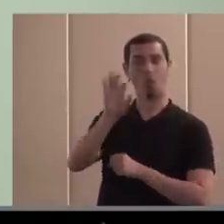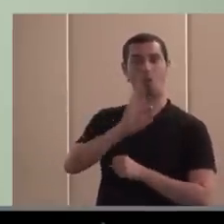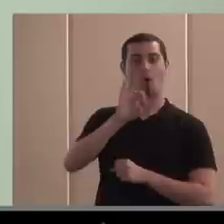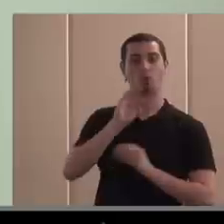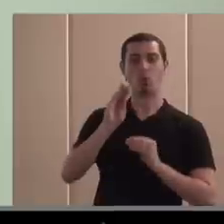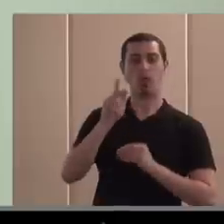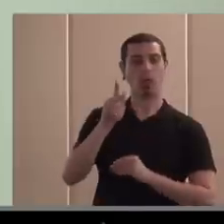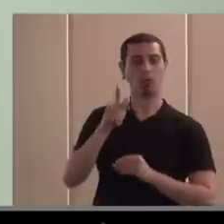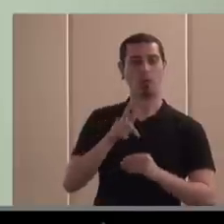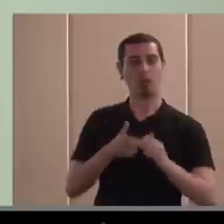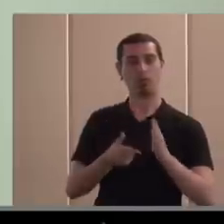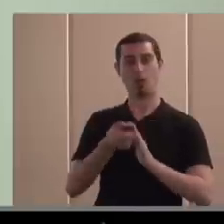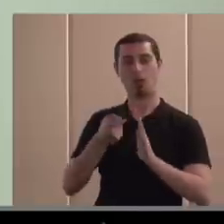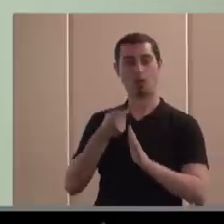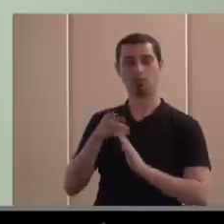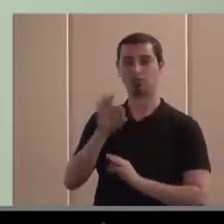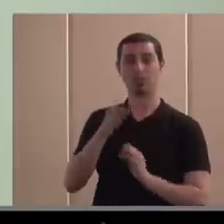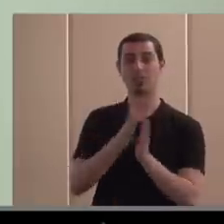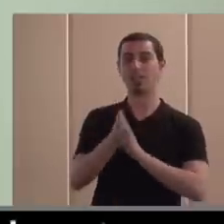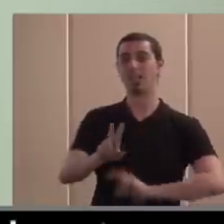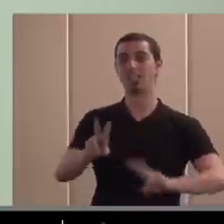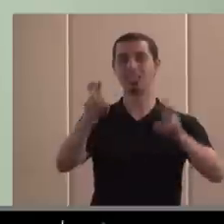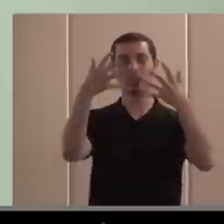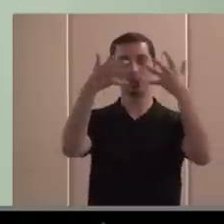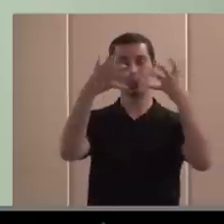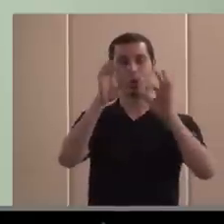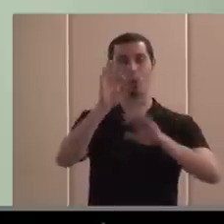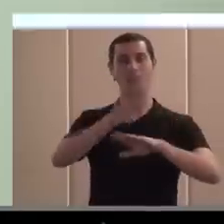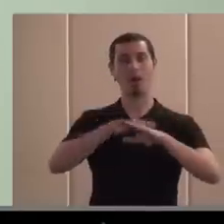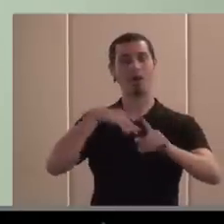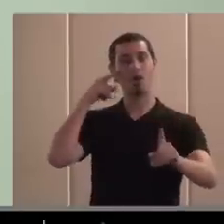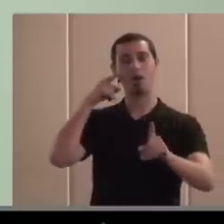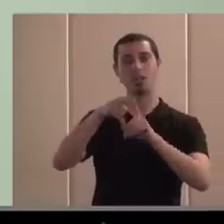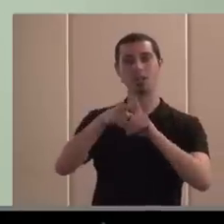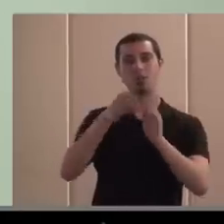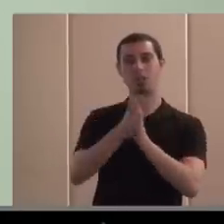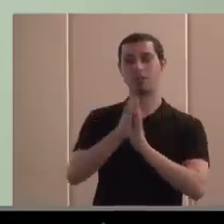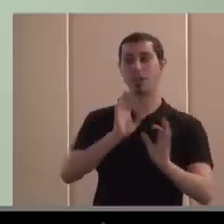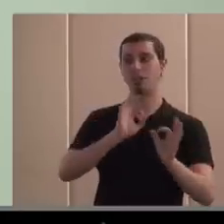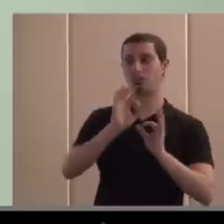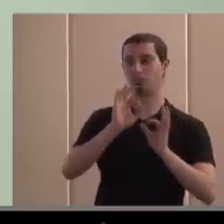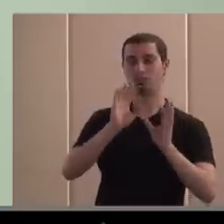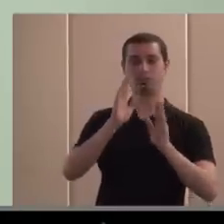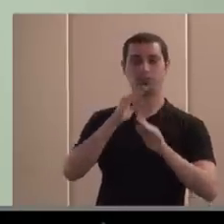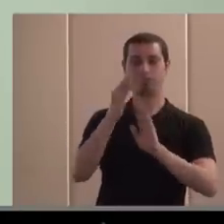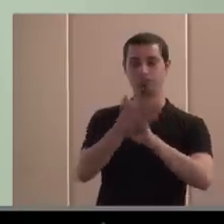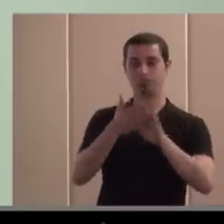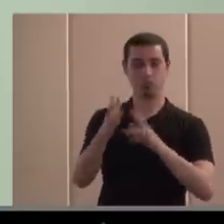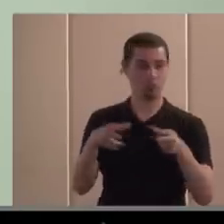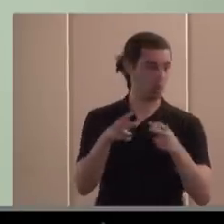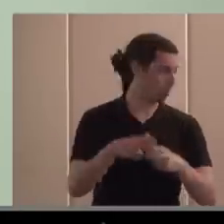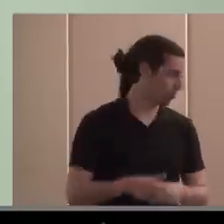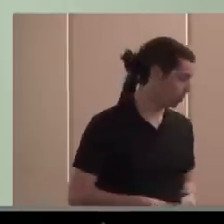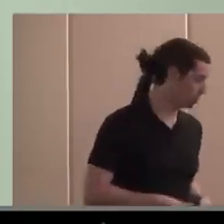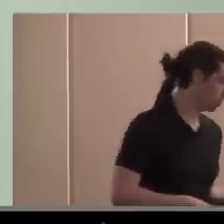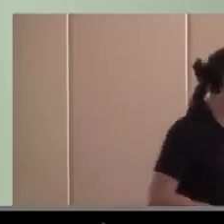derechos. Eso parece que es el único título que tenemos para comparecer en el teatro social que representan los medios. Bueno,